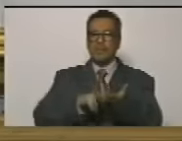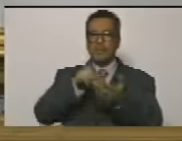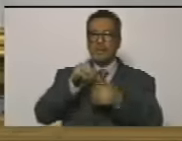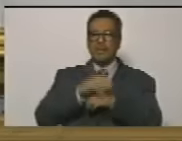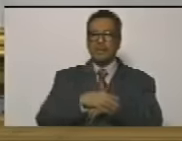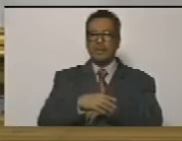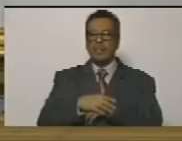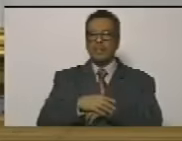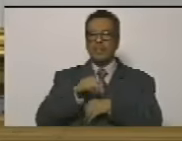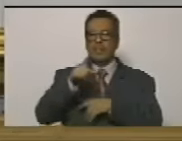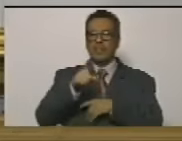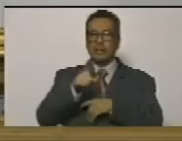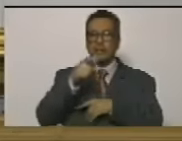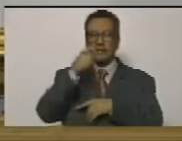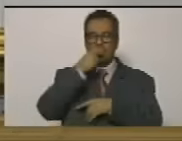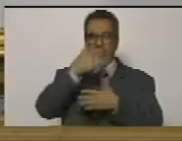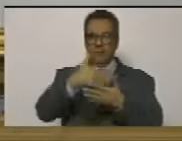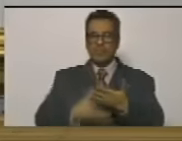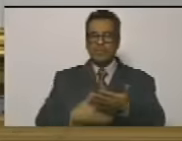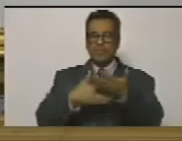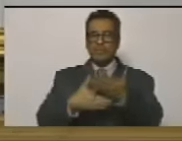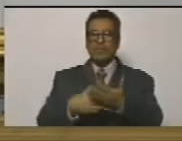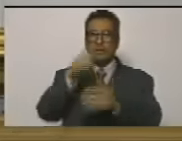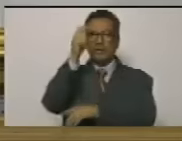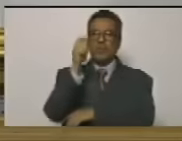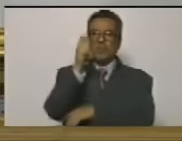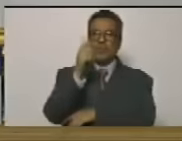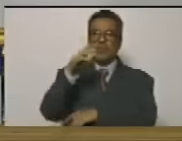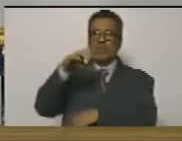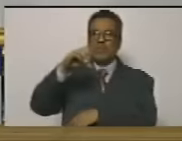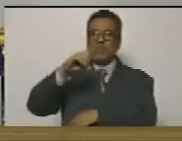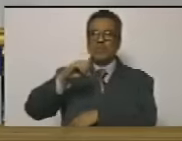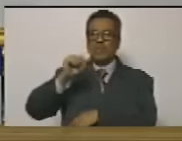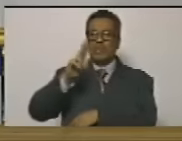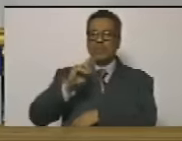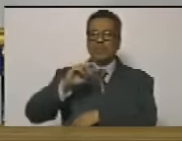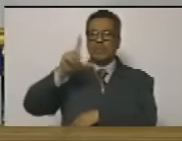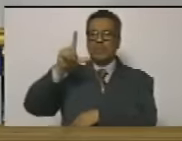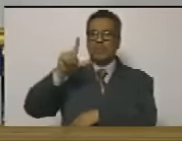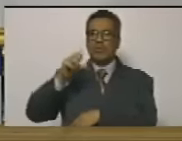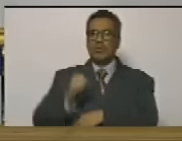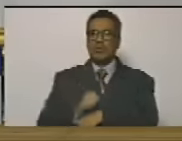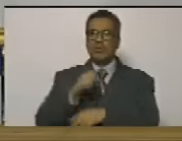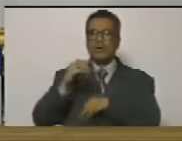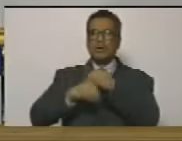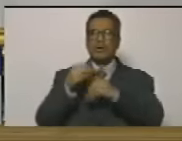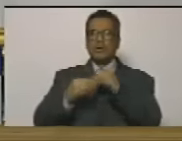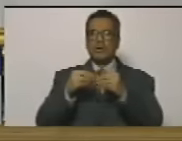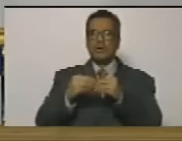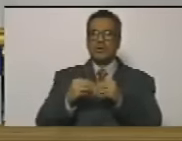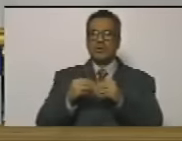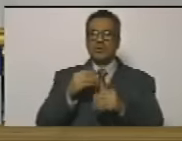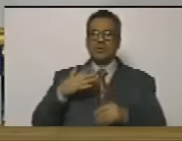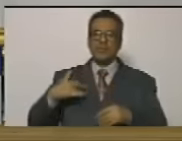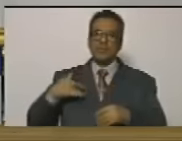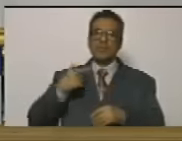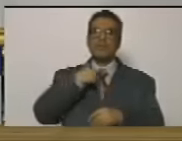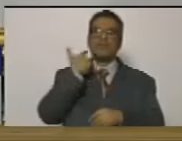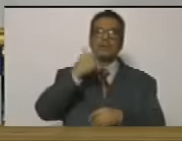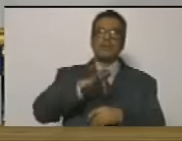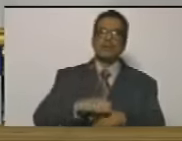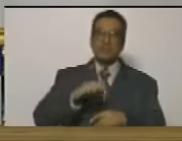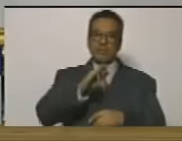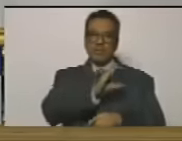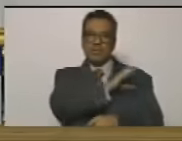este acuerdo presentado por el diputado Solor Ortega con motivo al sensible fallecimiento del